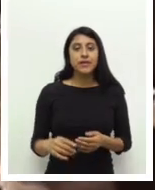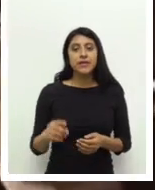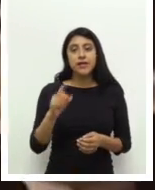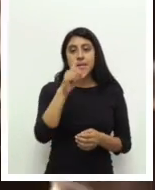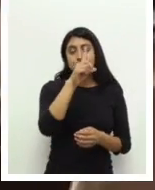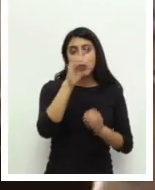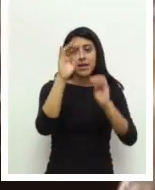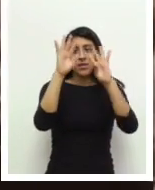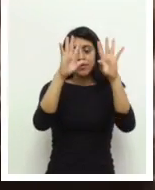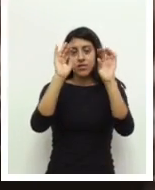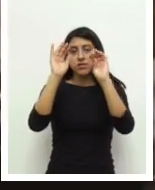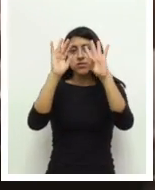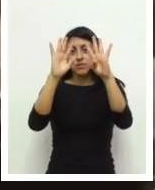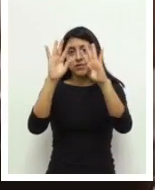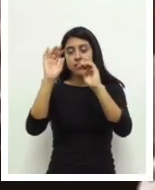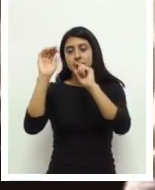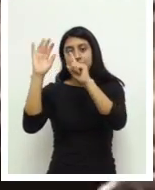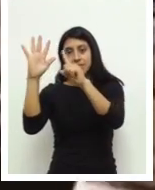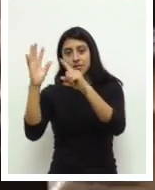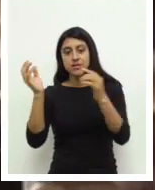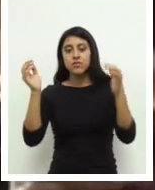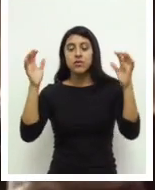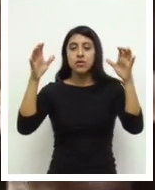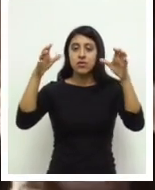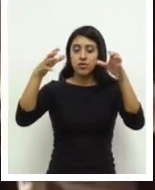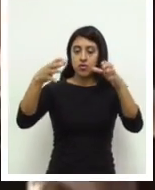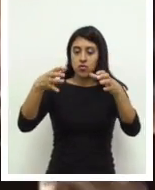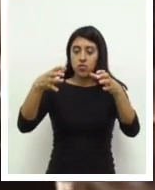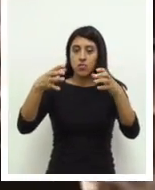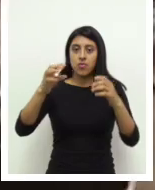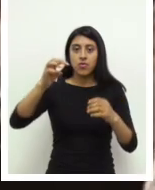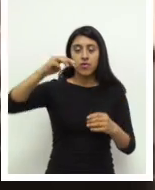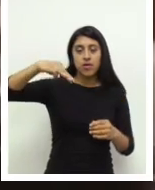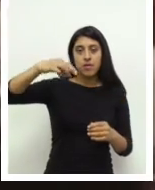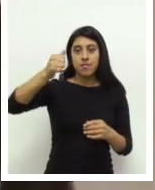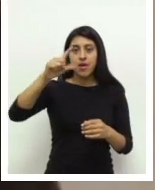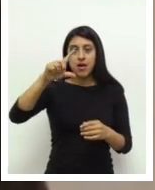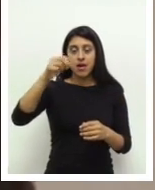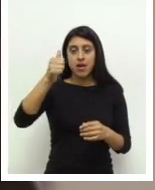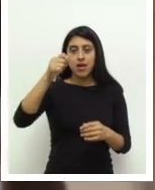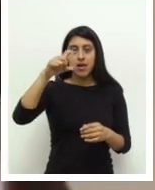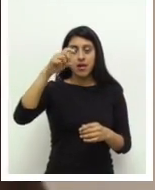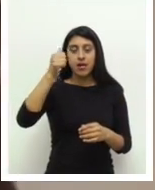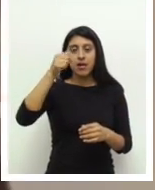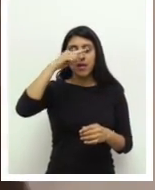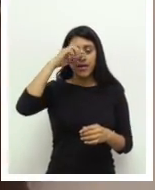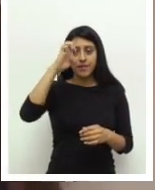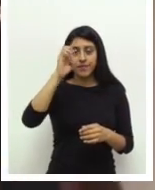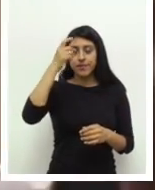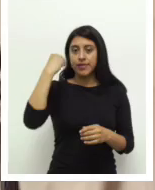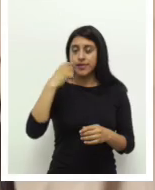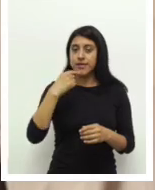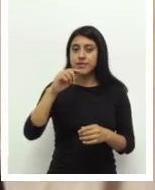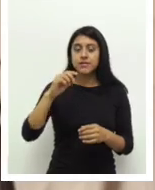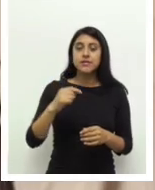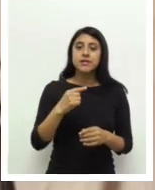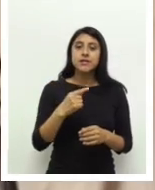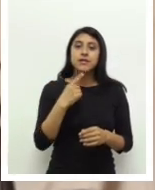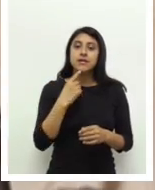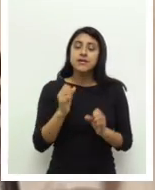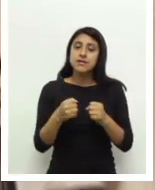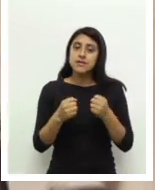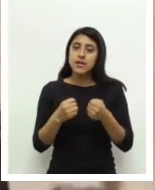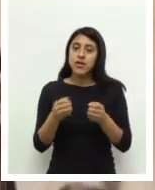Desde aquel lejano 1996 cuando se integró la banda, iniciaron la tarea de hacer música distinta. Y fue en